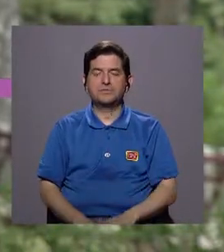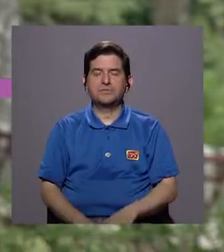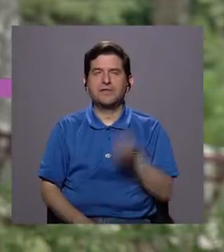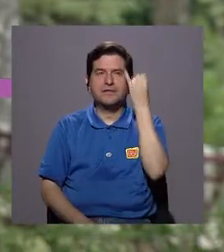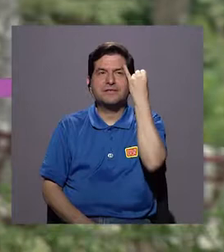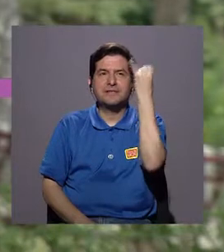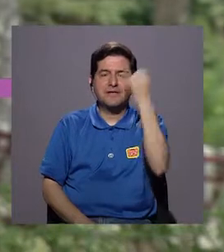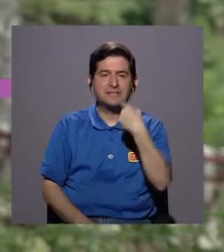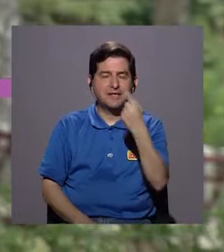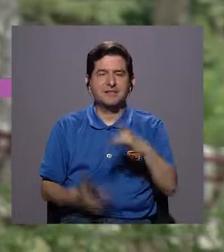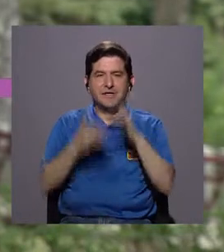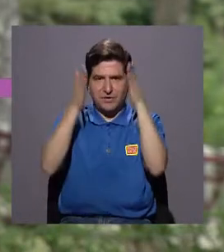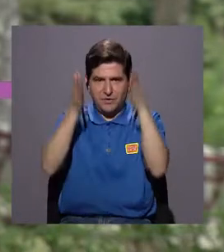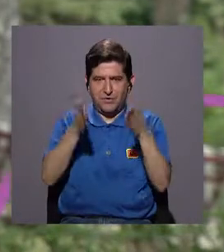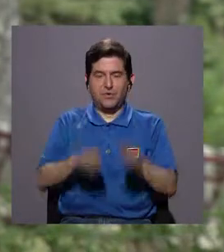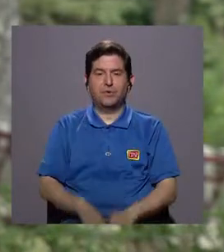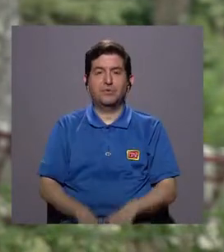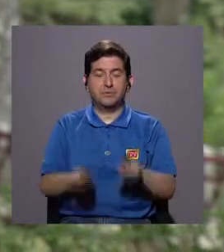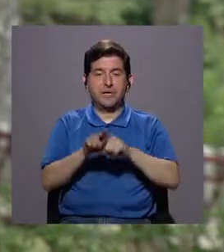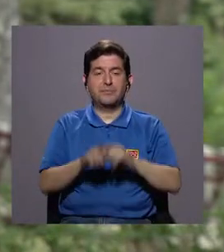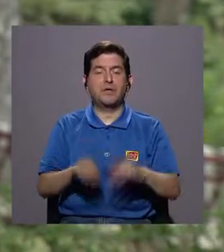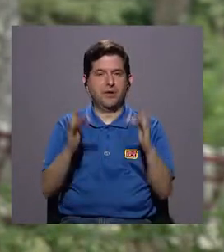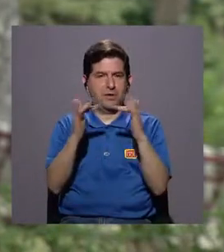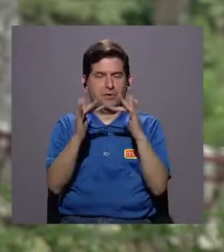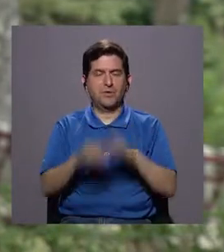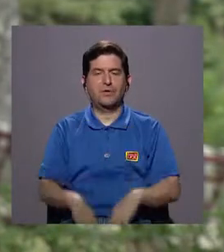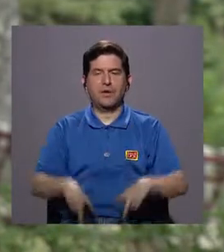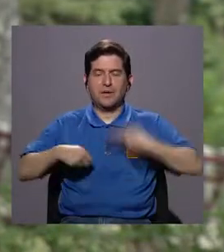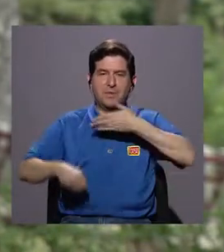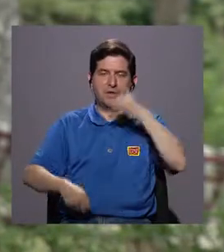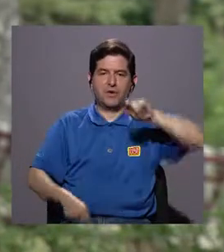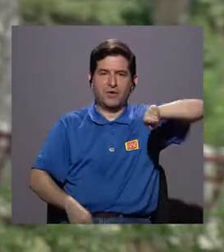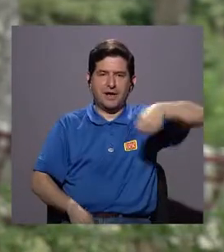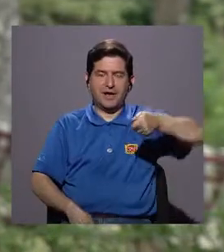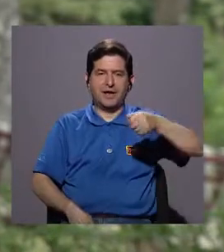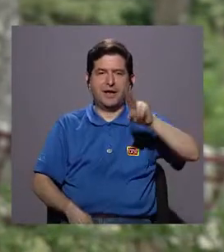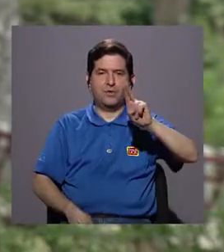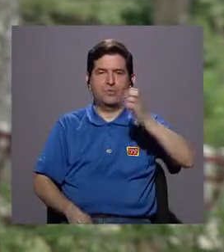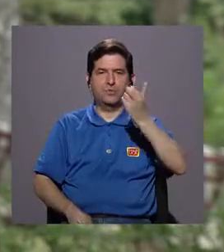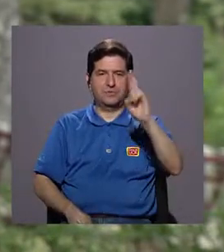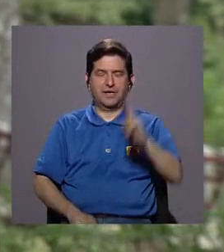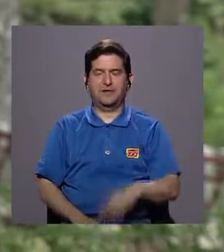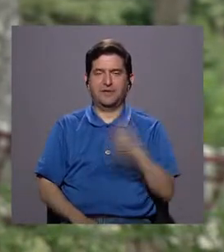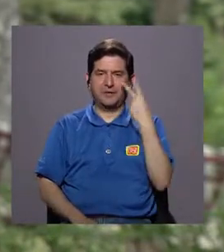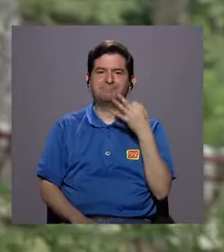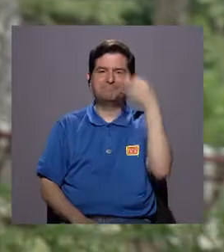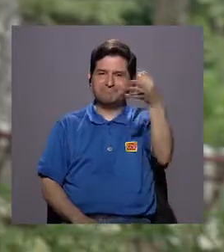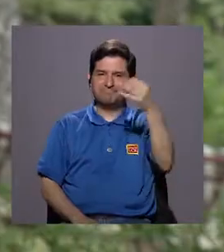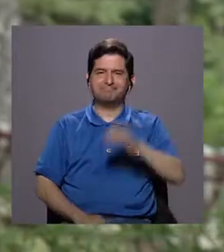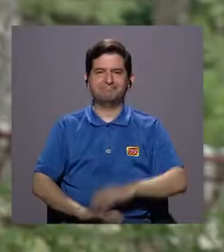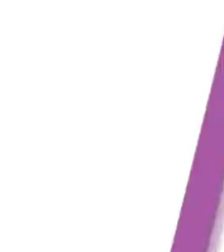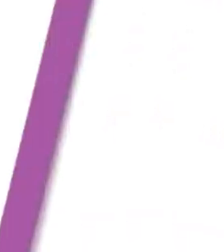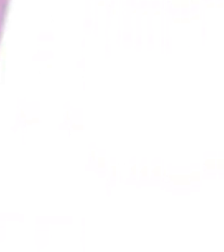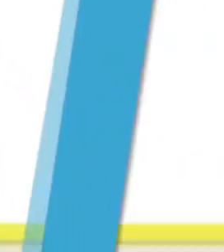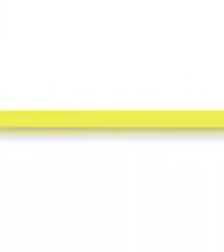consideraciones de nuestra experta. Puede escribirnos en Vivir Mejor, canal UCR. Hasta pronto.